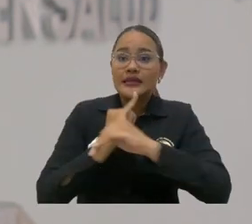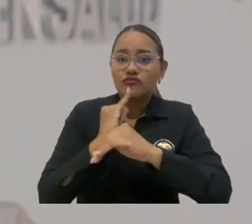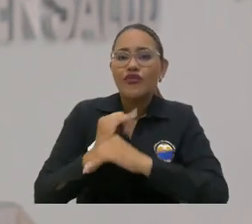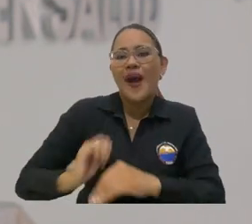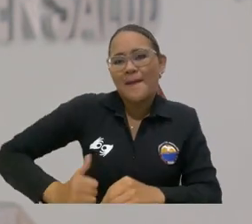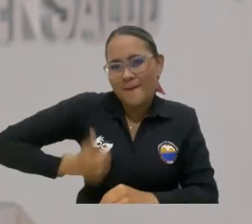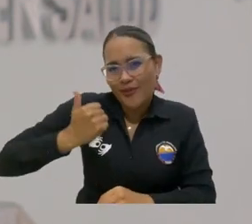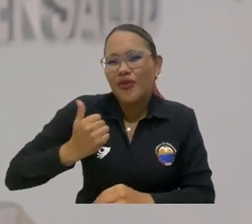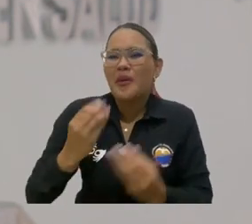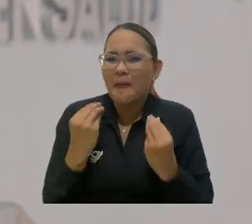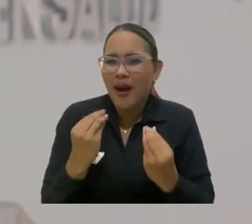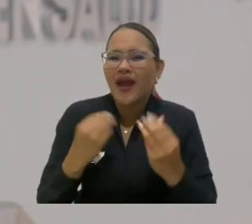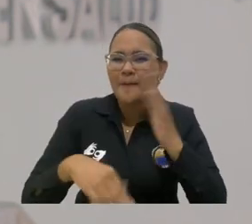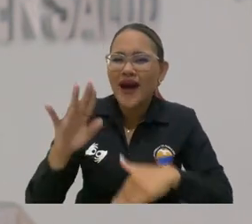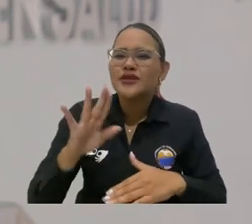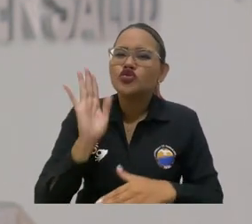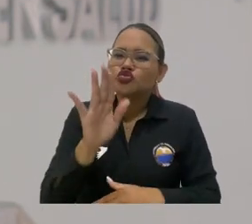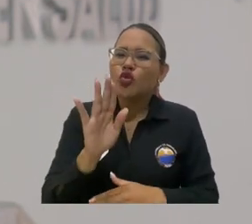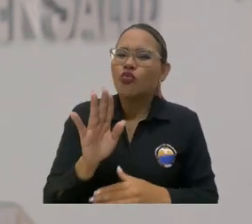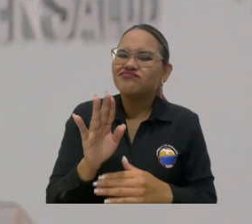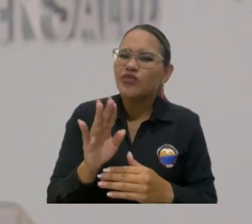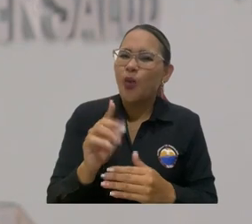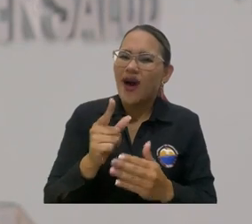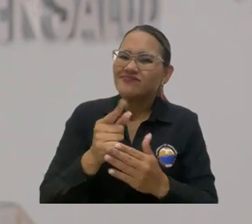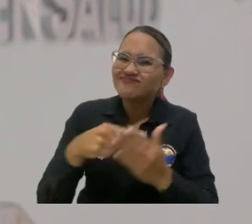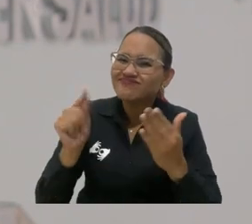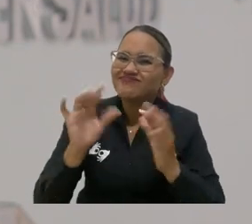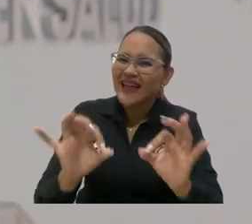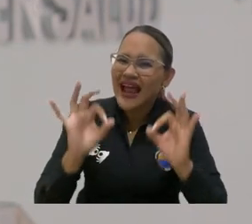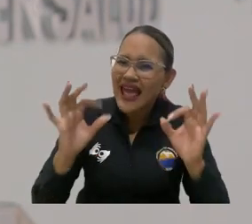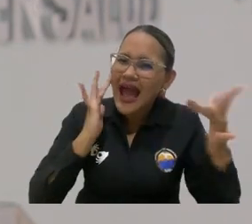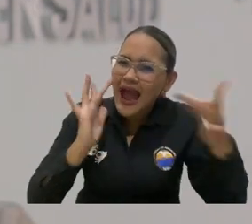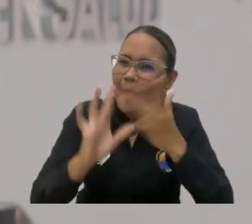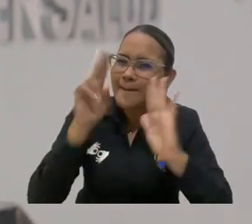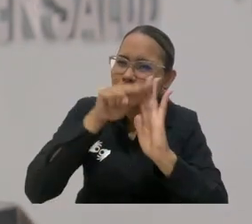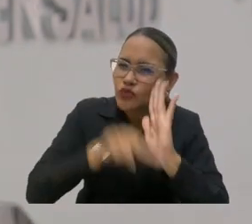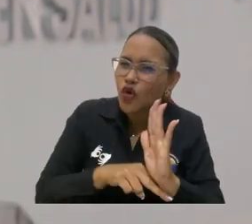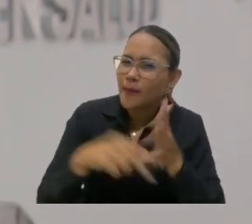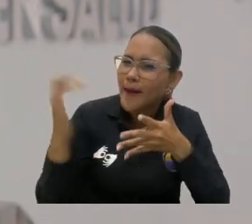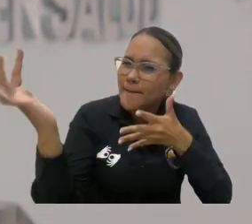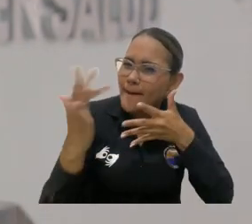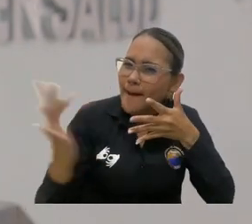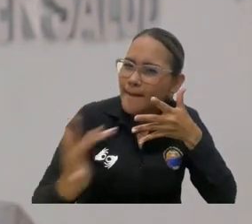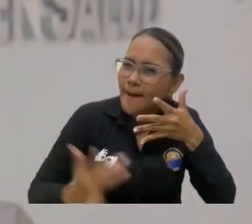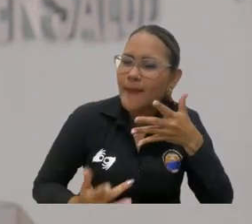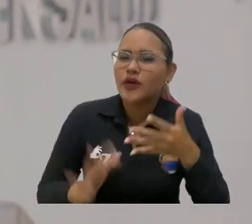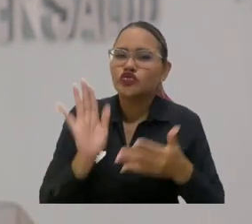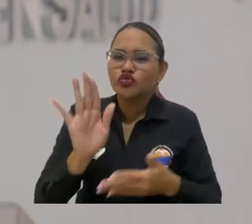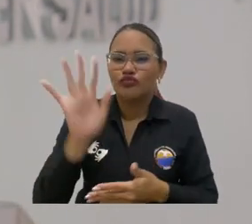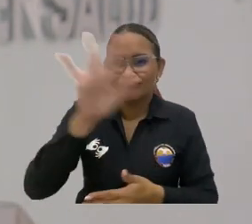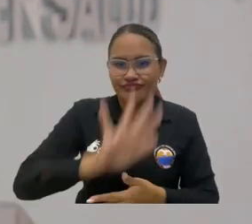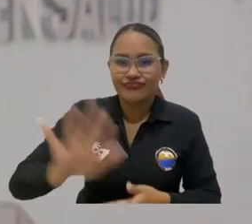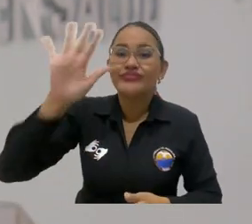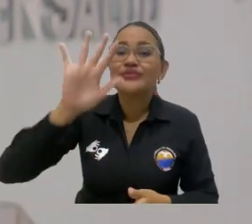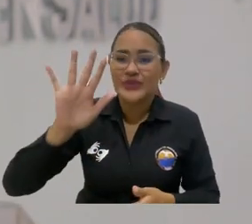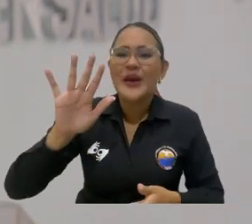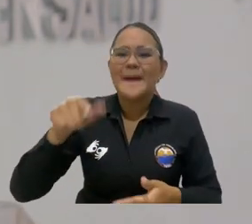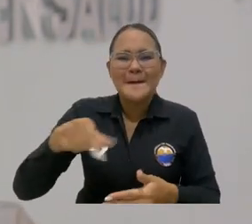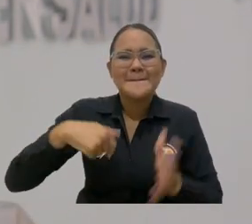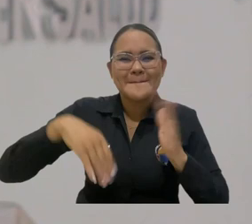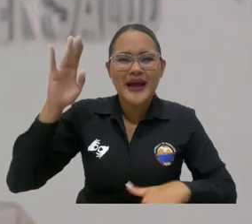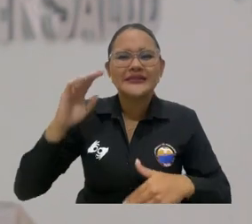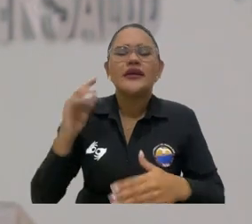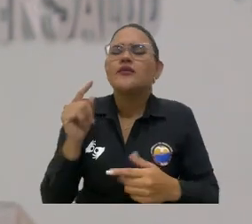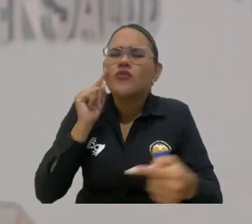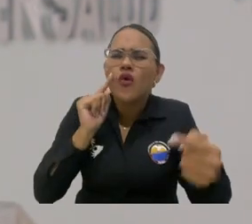aprovecha para poner a tono sus procesos de aseguramiento de la calidad con la normativa, con la pertinencia de las regiones